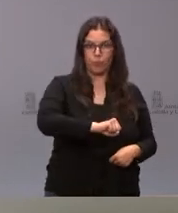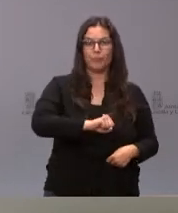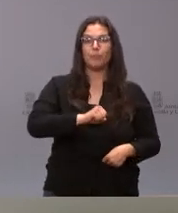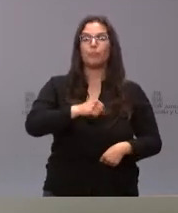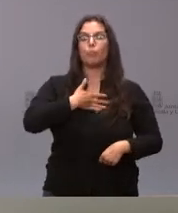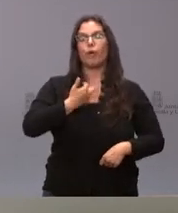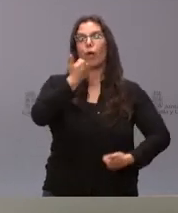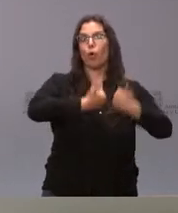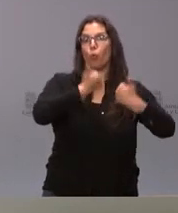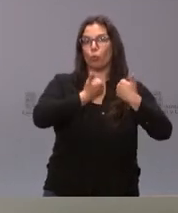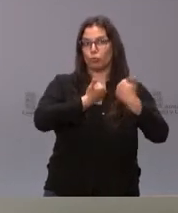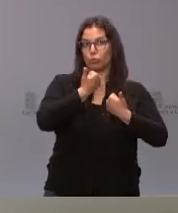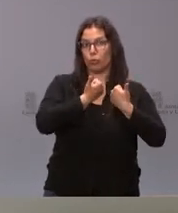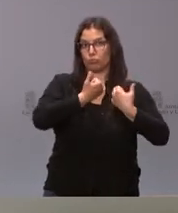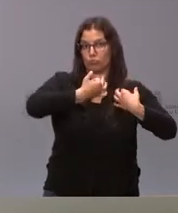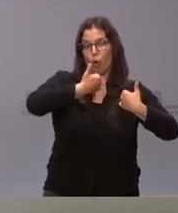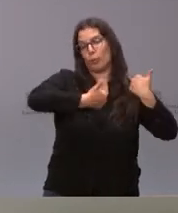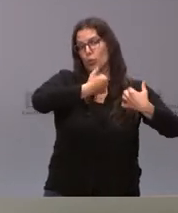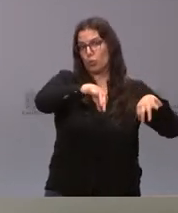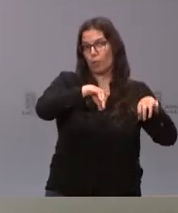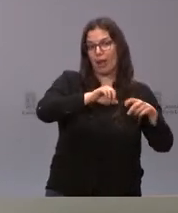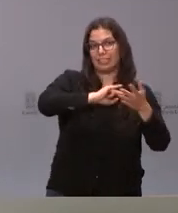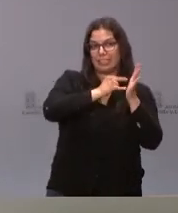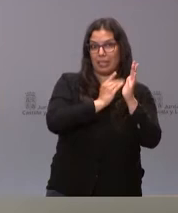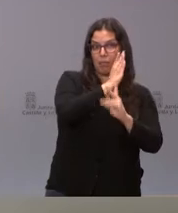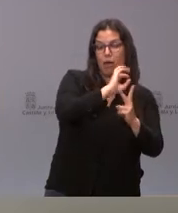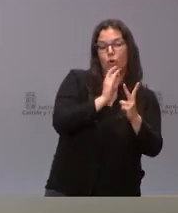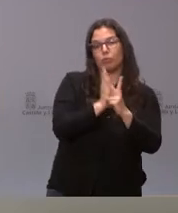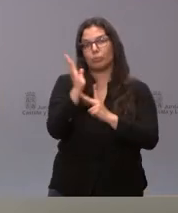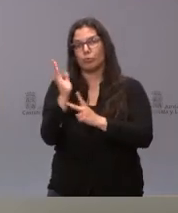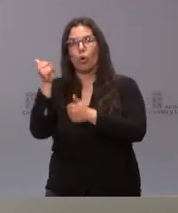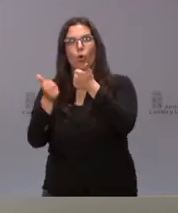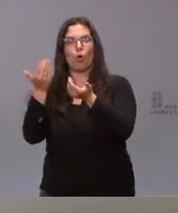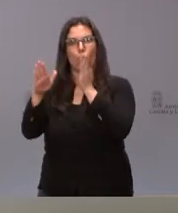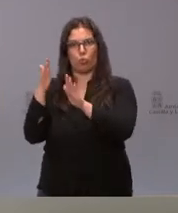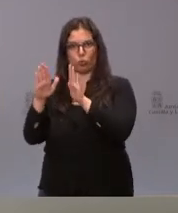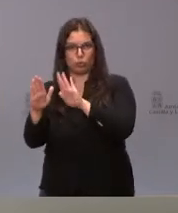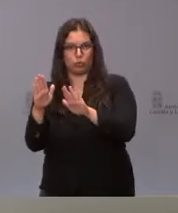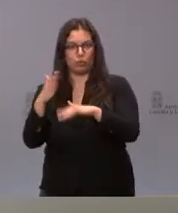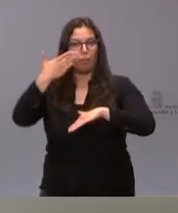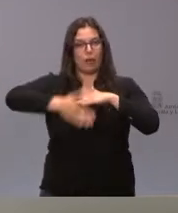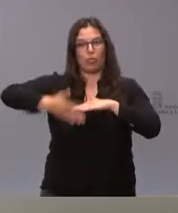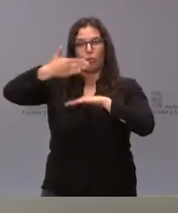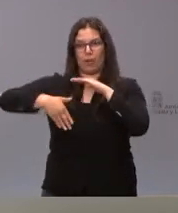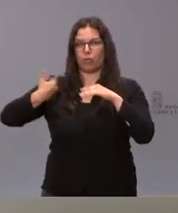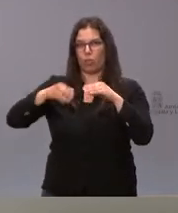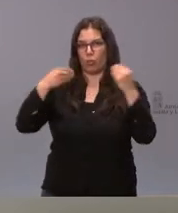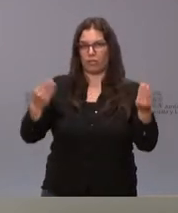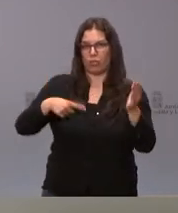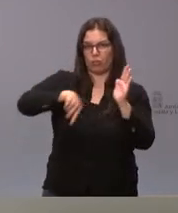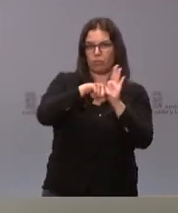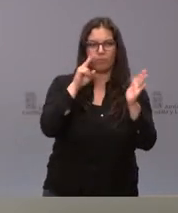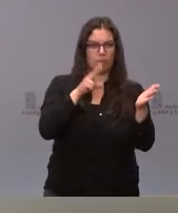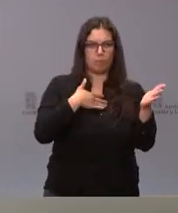concurso-oposición o bien por el sistema de concurso, con los plazos que tienen ustedes en la documentación, la